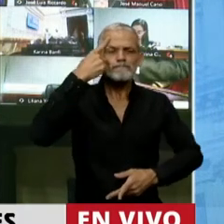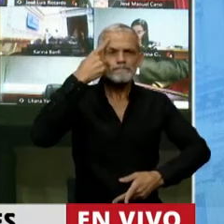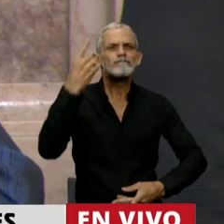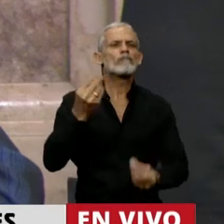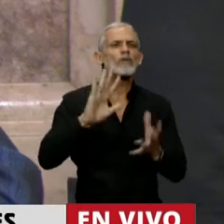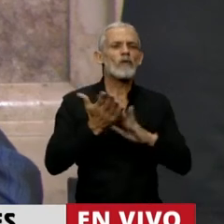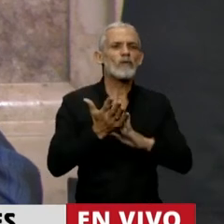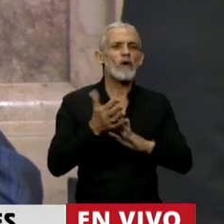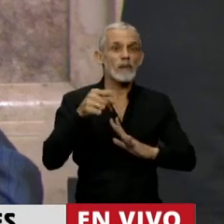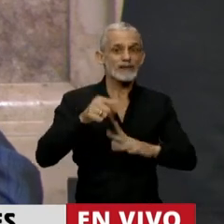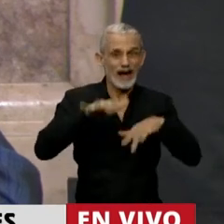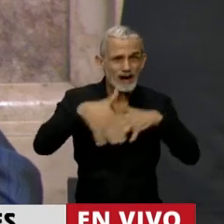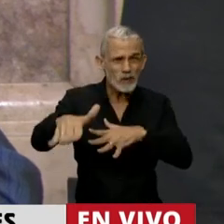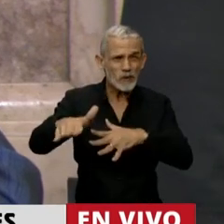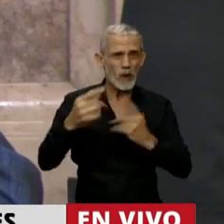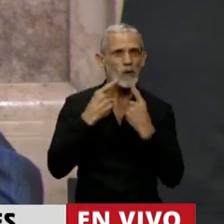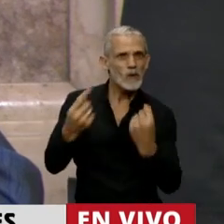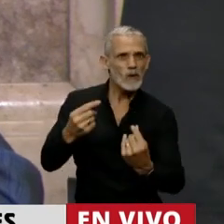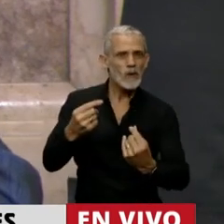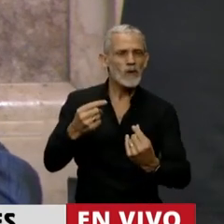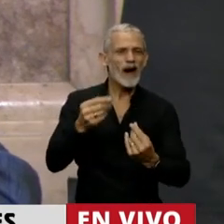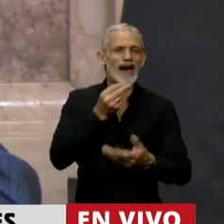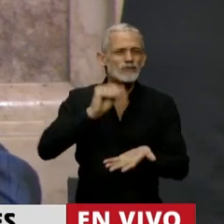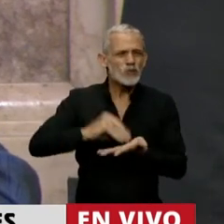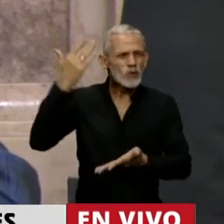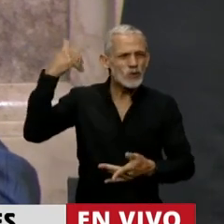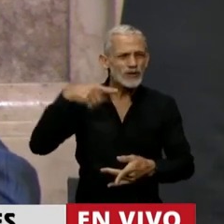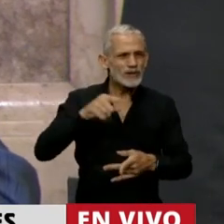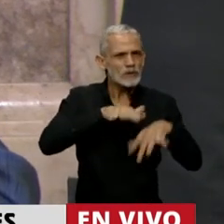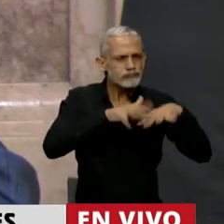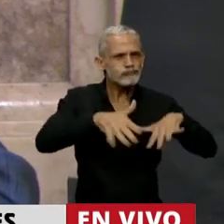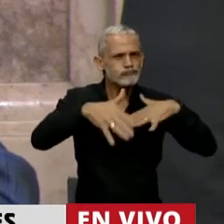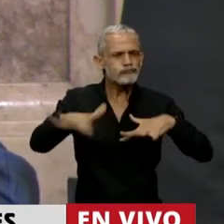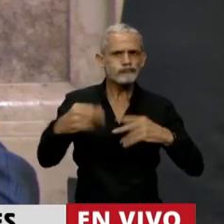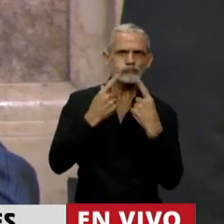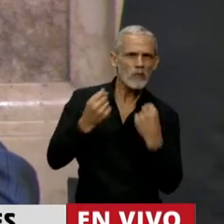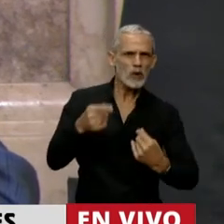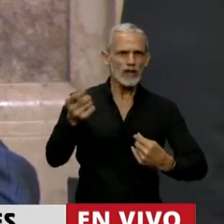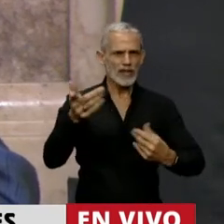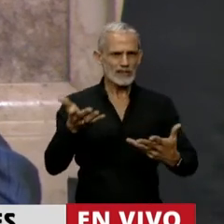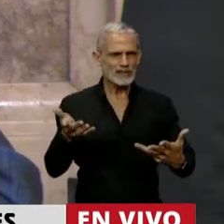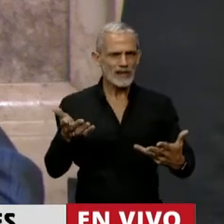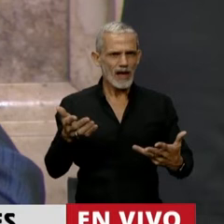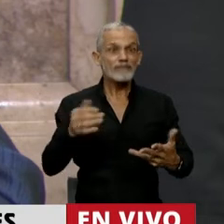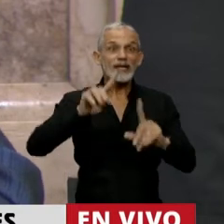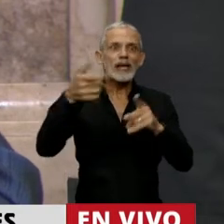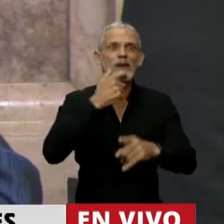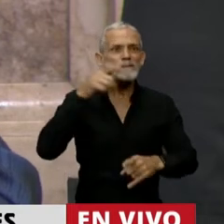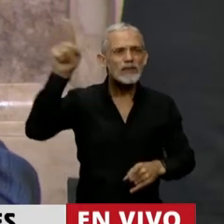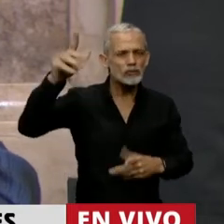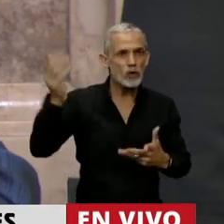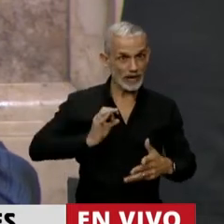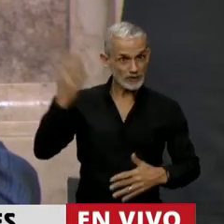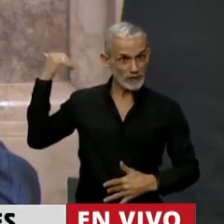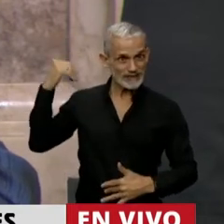que en esa movilización masiva del pueblo de Chubut, y como dije anteriormente también, en Mendoza, fíjense,